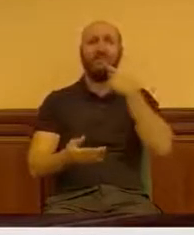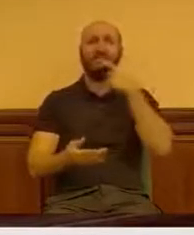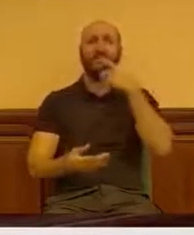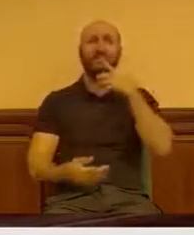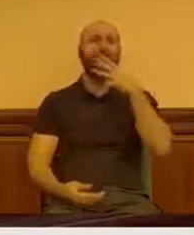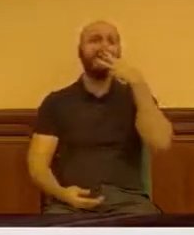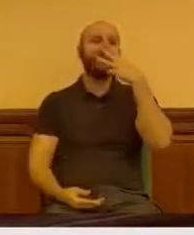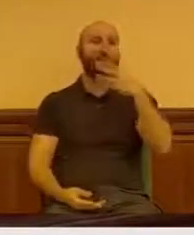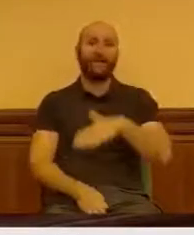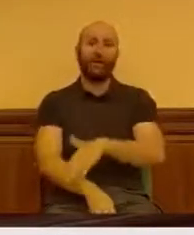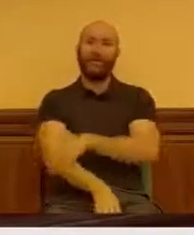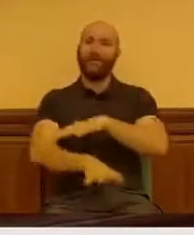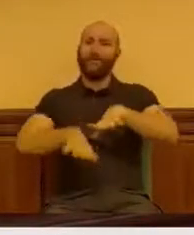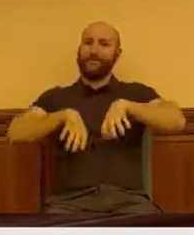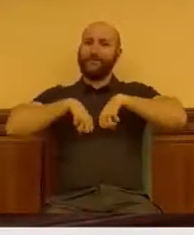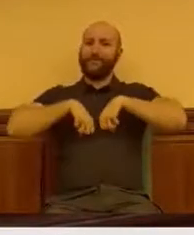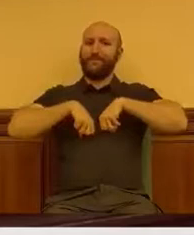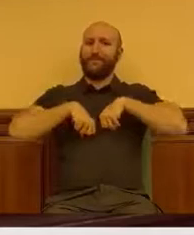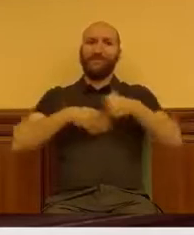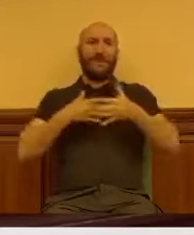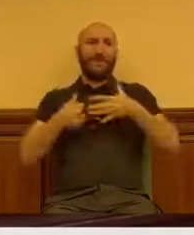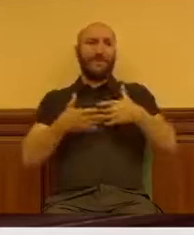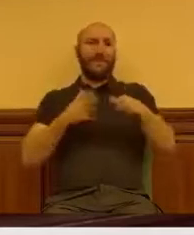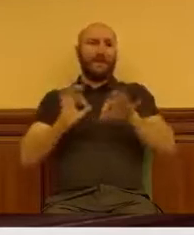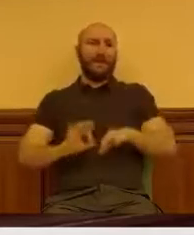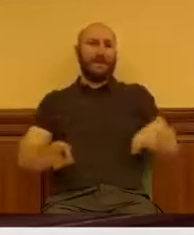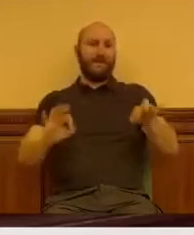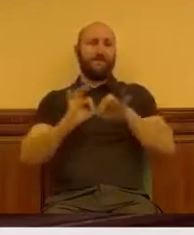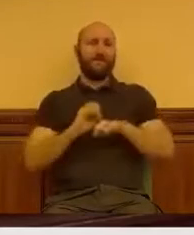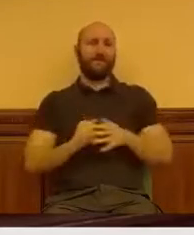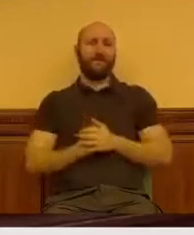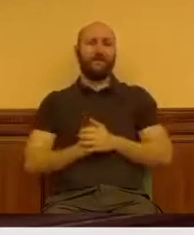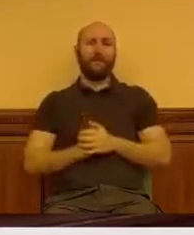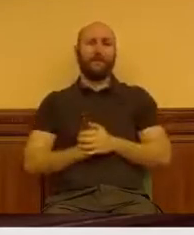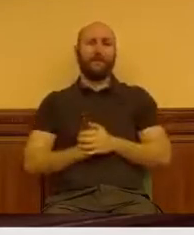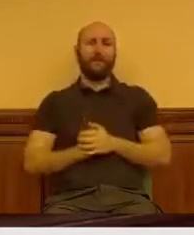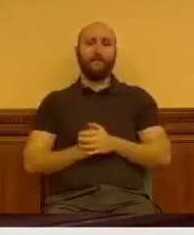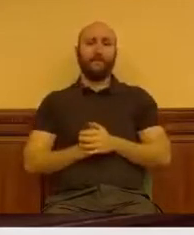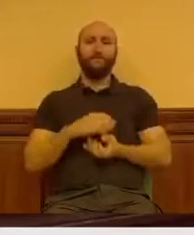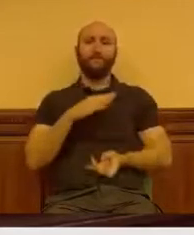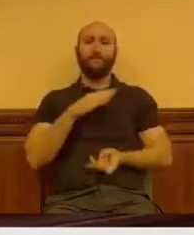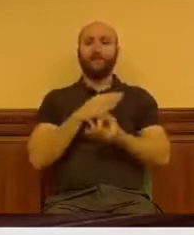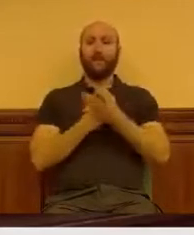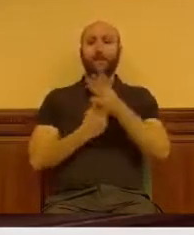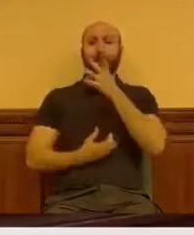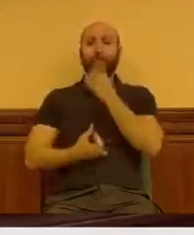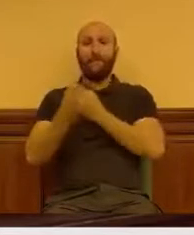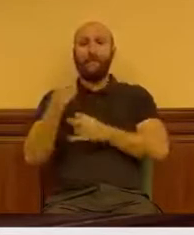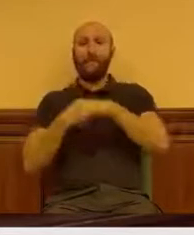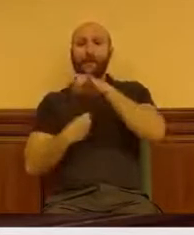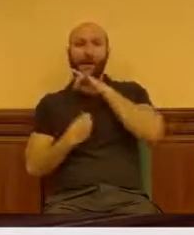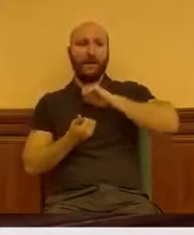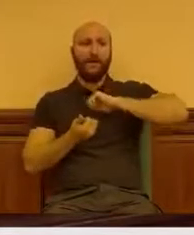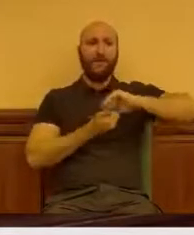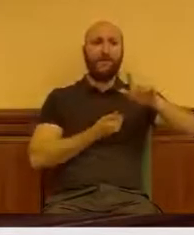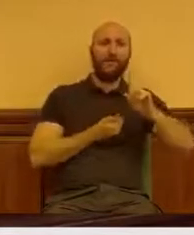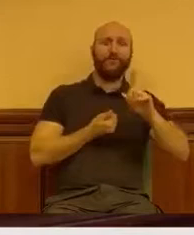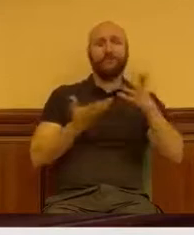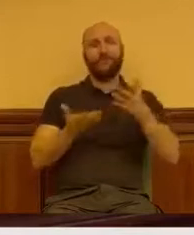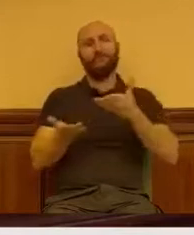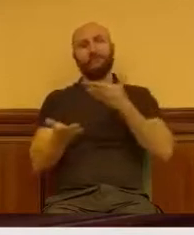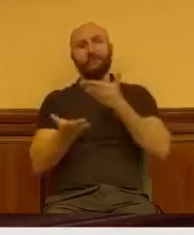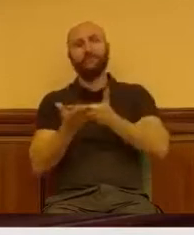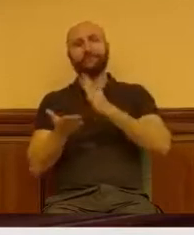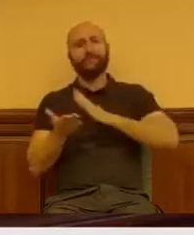en el Gobierno y no había hecho nada. Como quiero pensar que es fruto de la desinformación y no de la mala fe, le invito a que se lea usted las